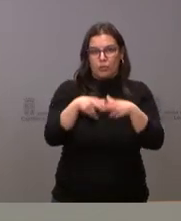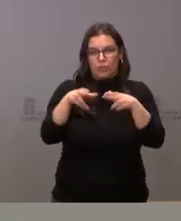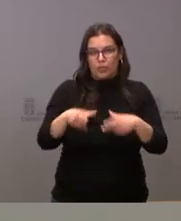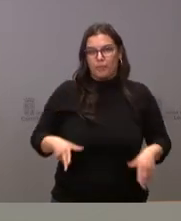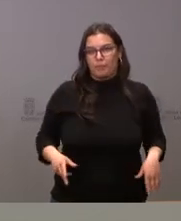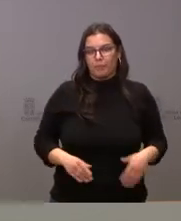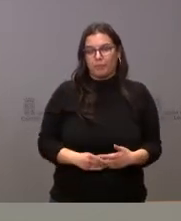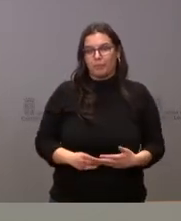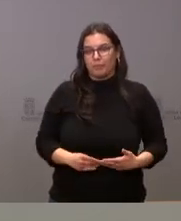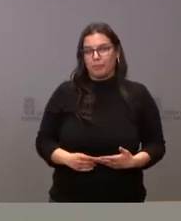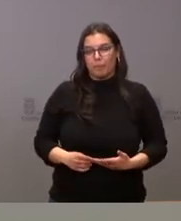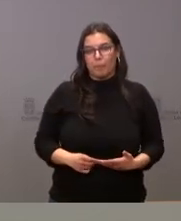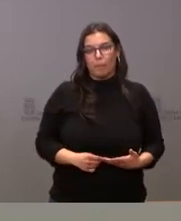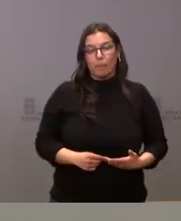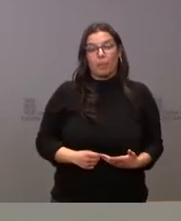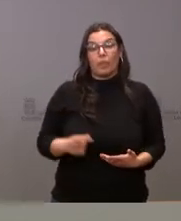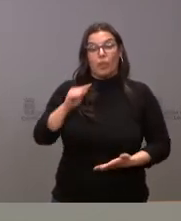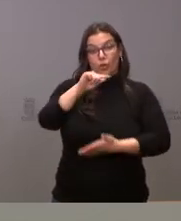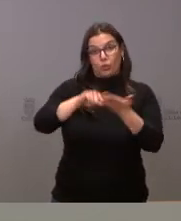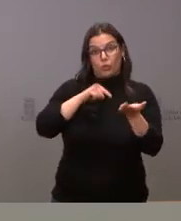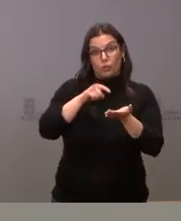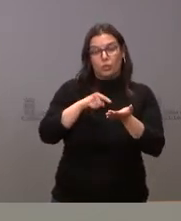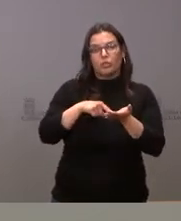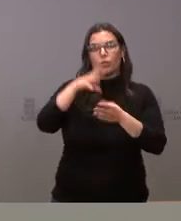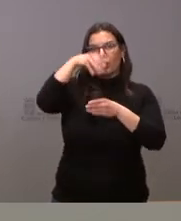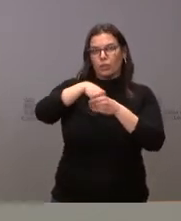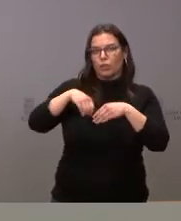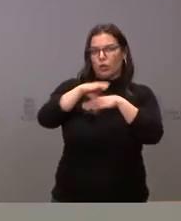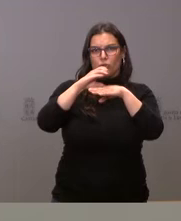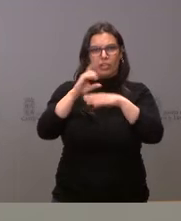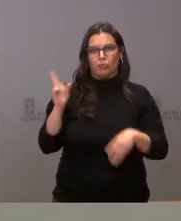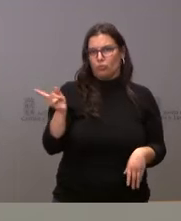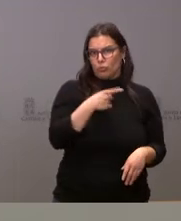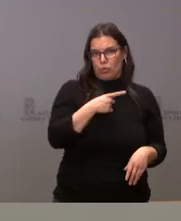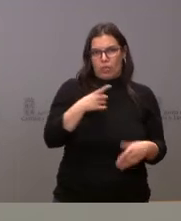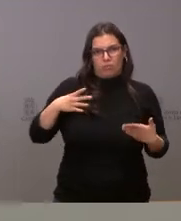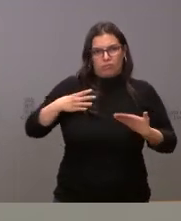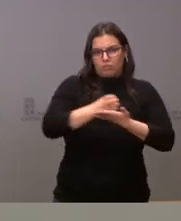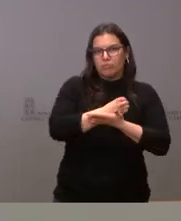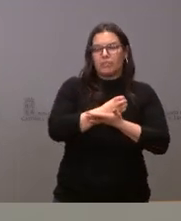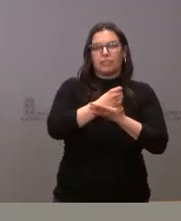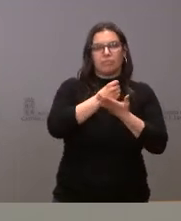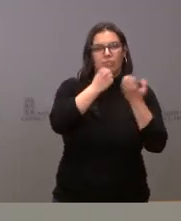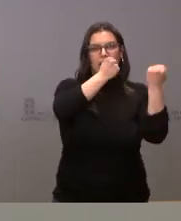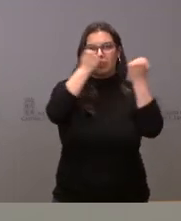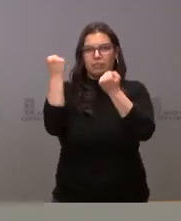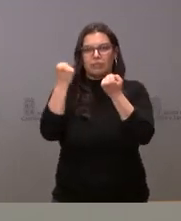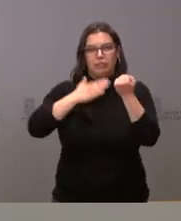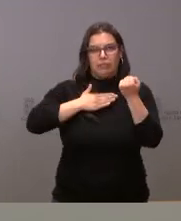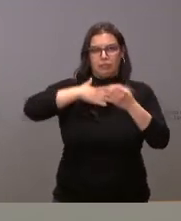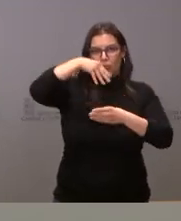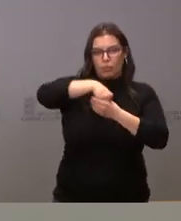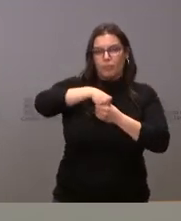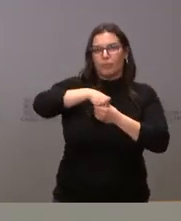Participarán en este contrato todas las consejerías y entidades institucionales de la Administración Autonómica